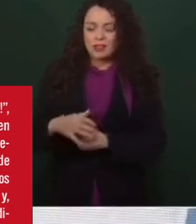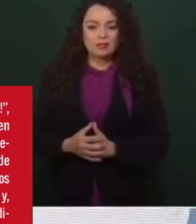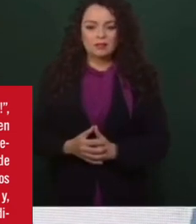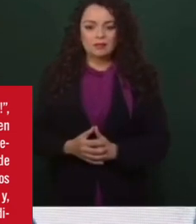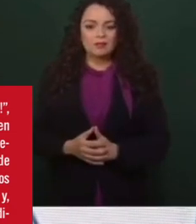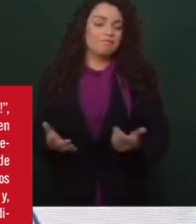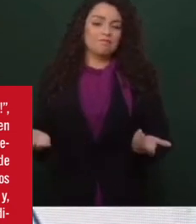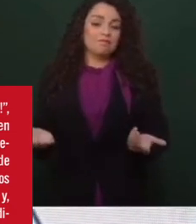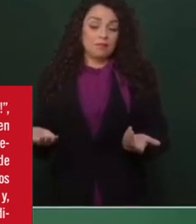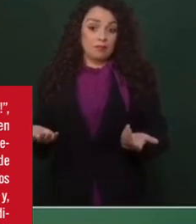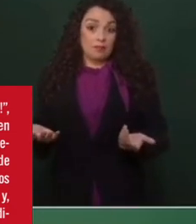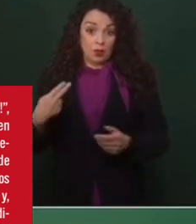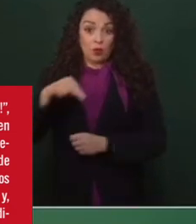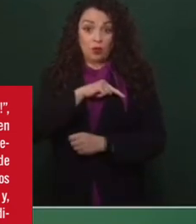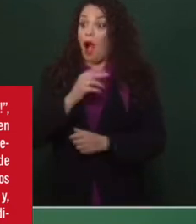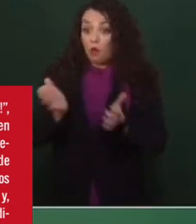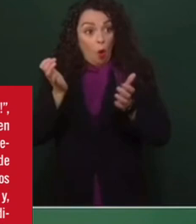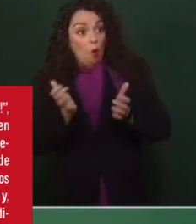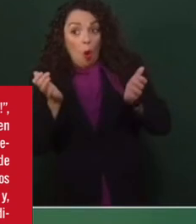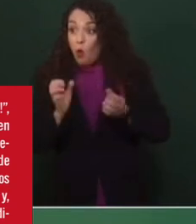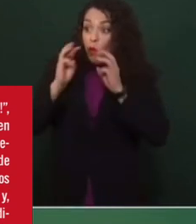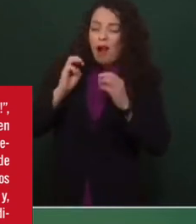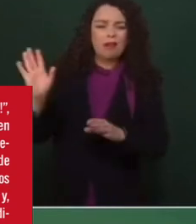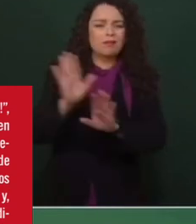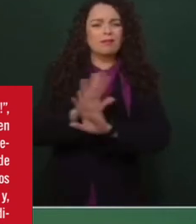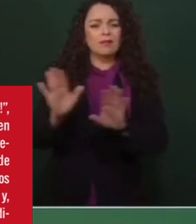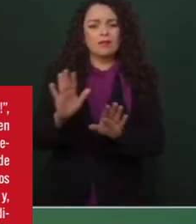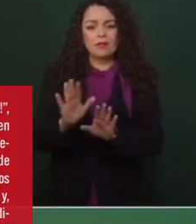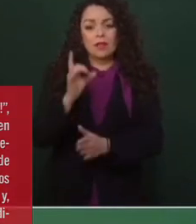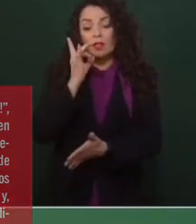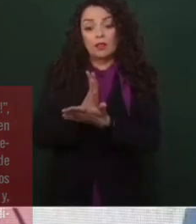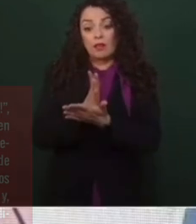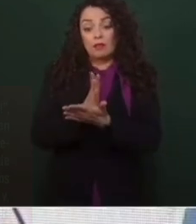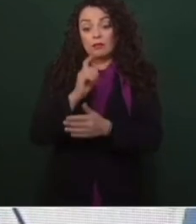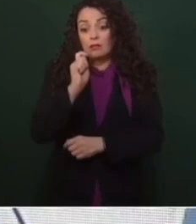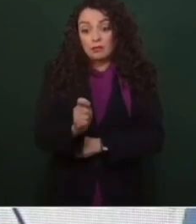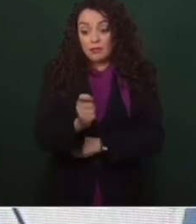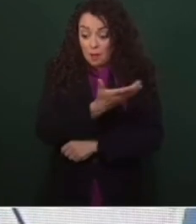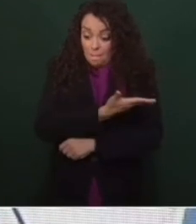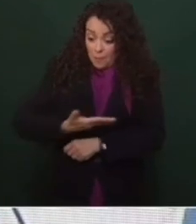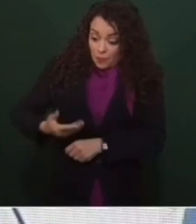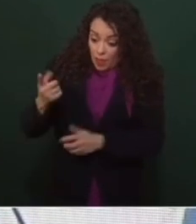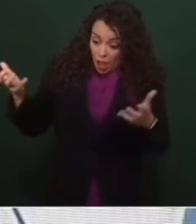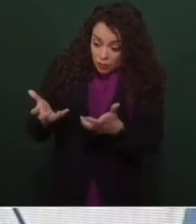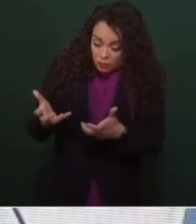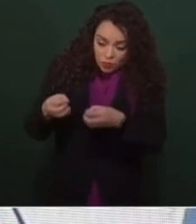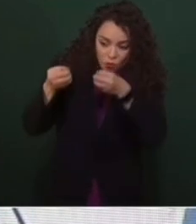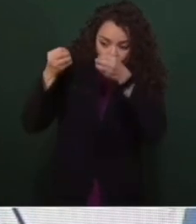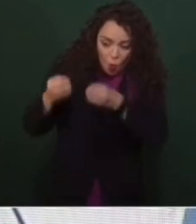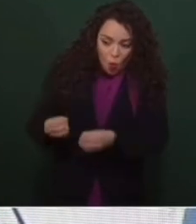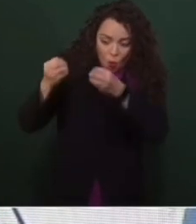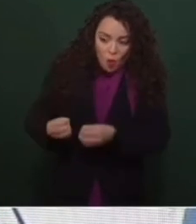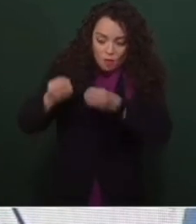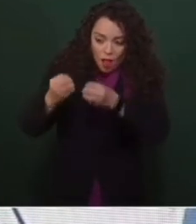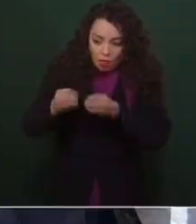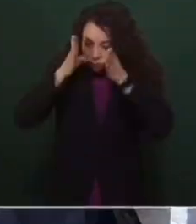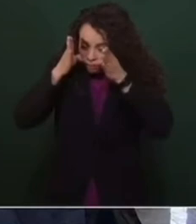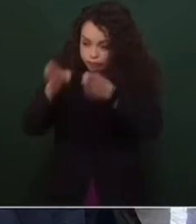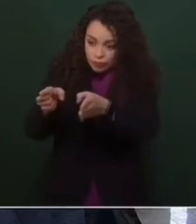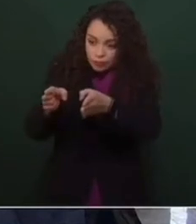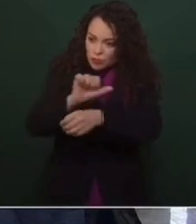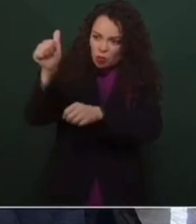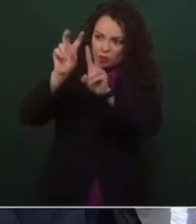no debemos de sorprendernos de todo eso nada más que el presidente pues está ocupado en otros